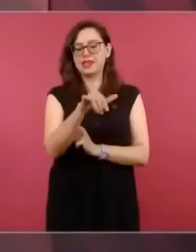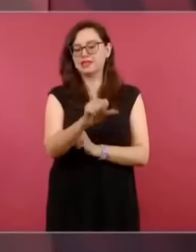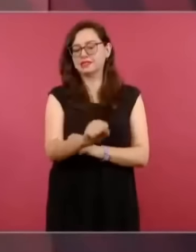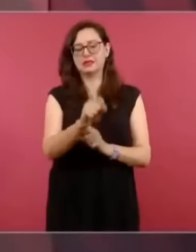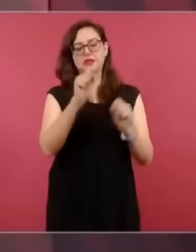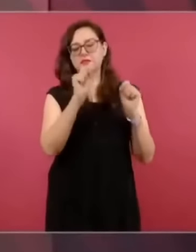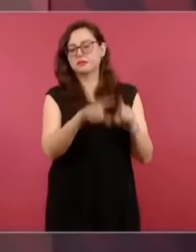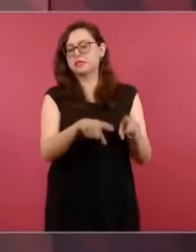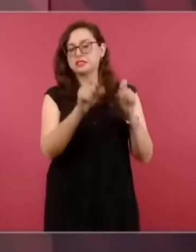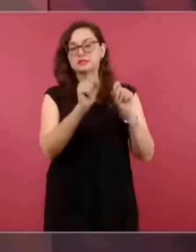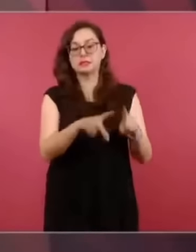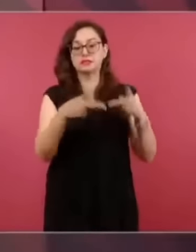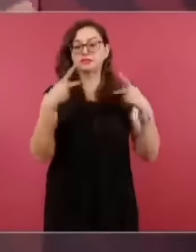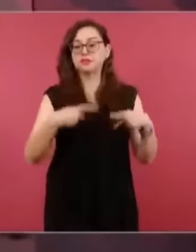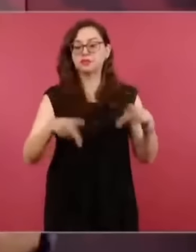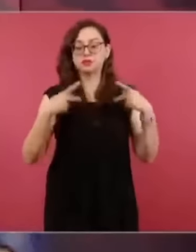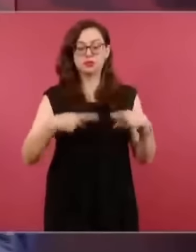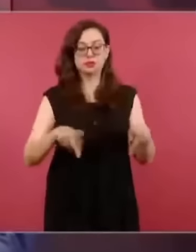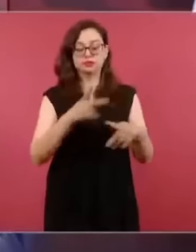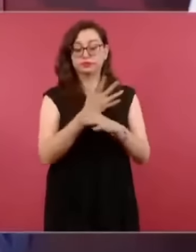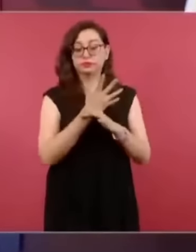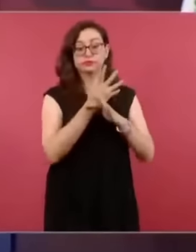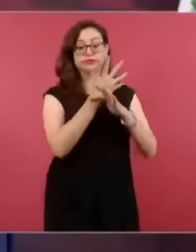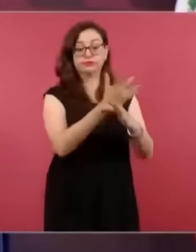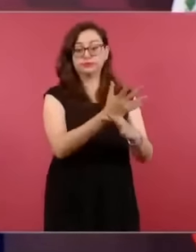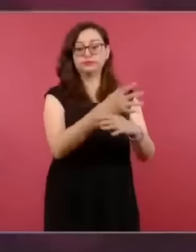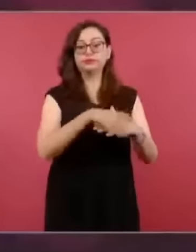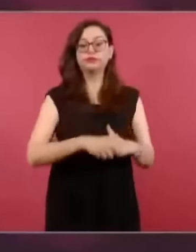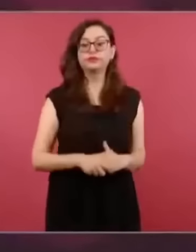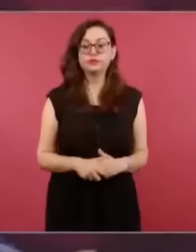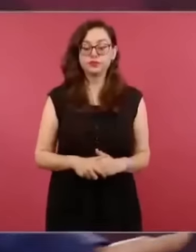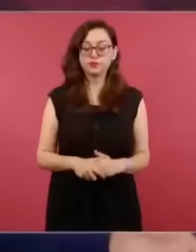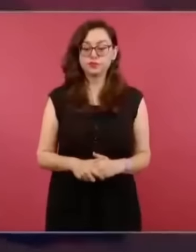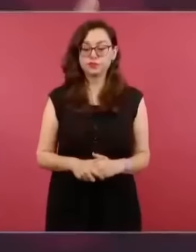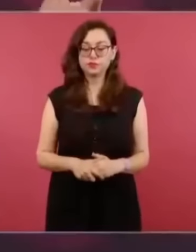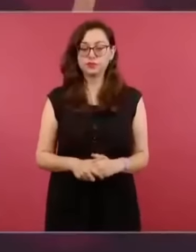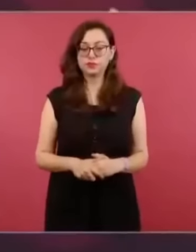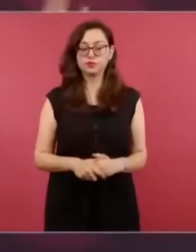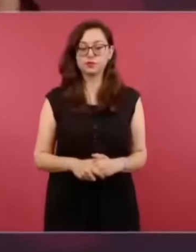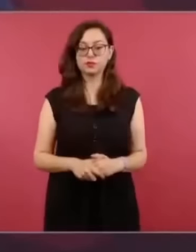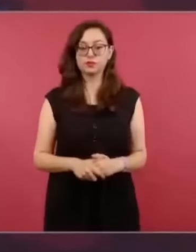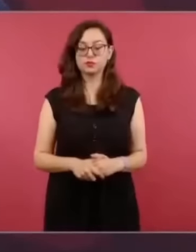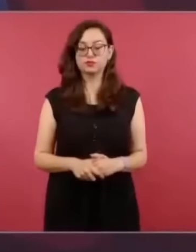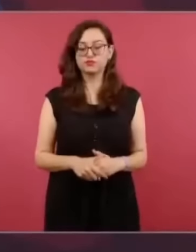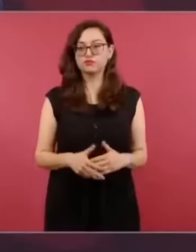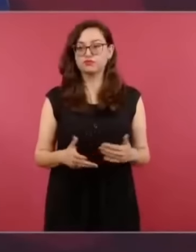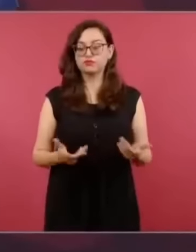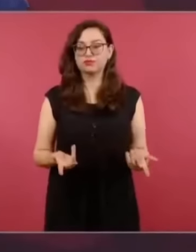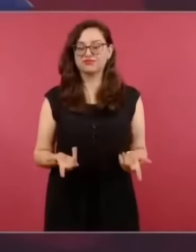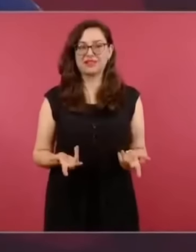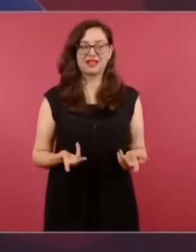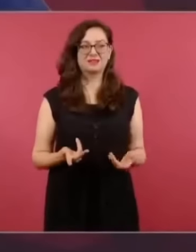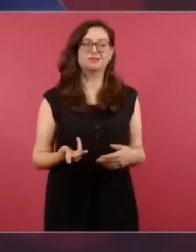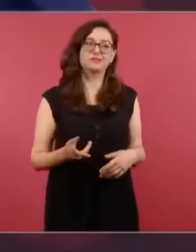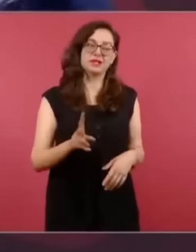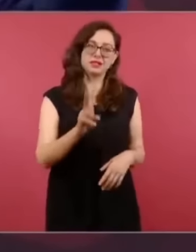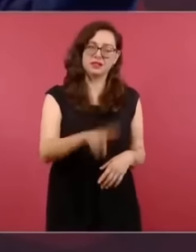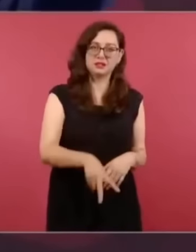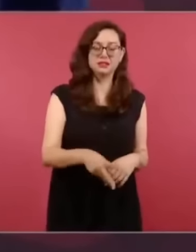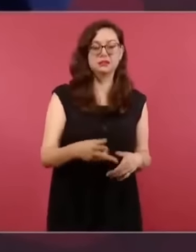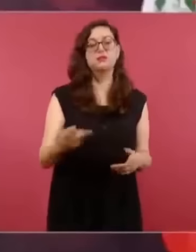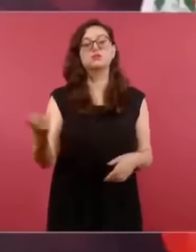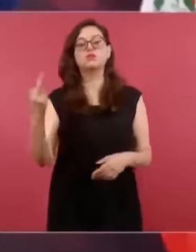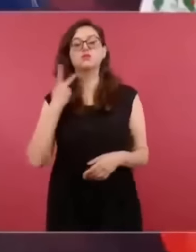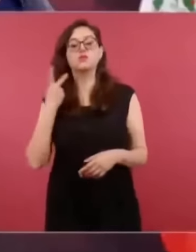atrás es que no ha habido renovación está empezando la transformación también en el